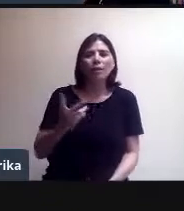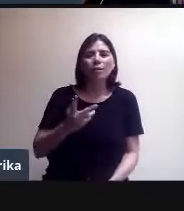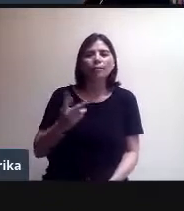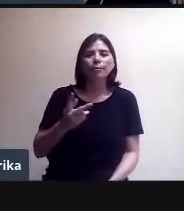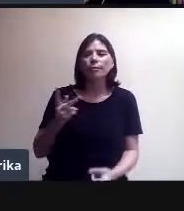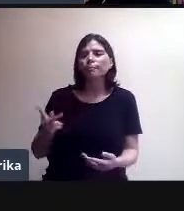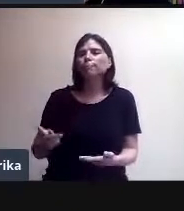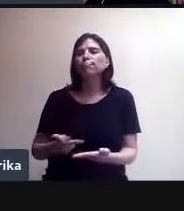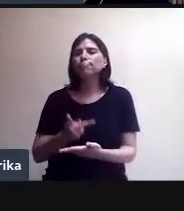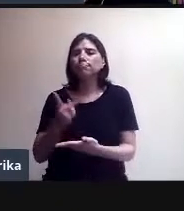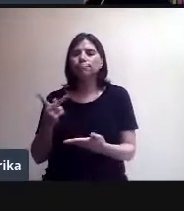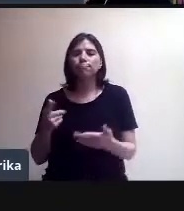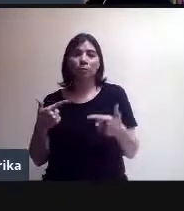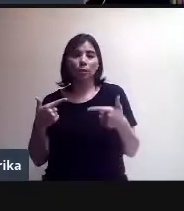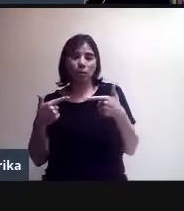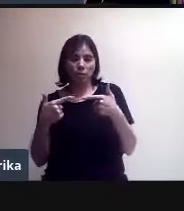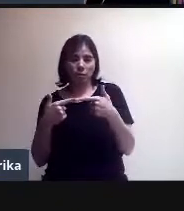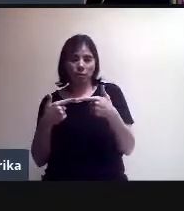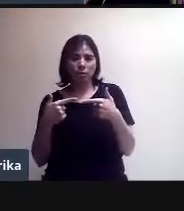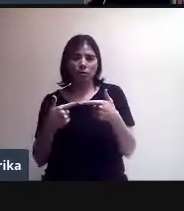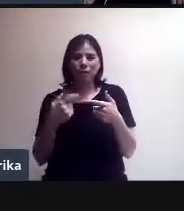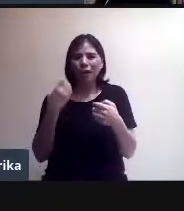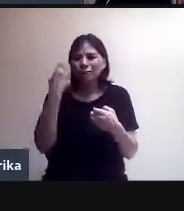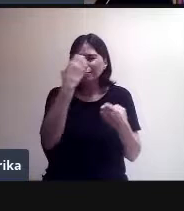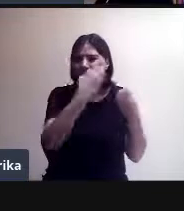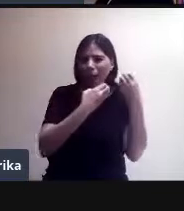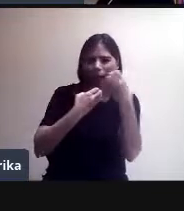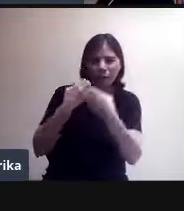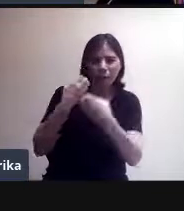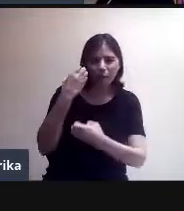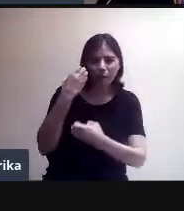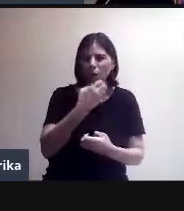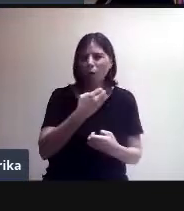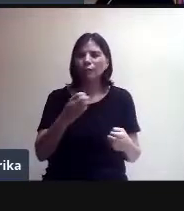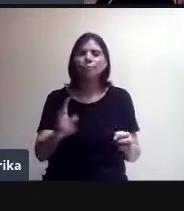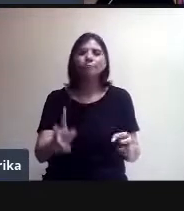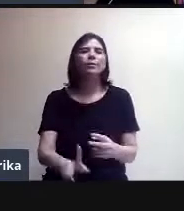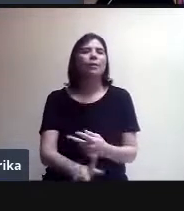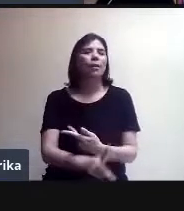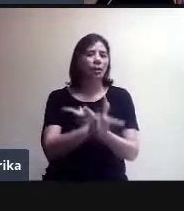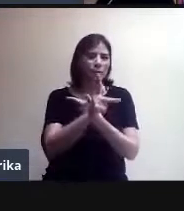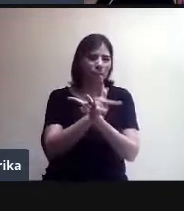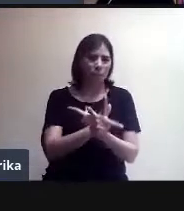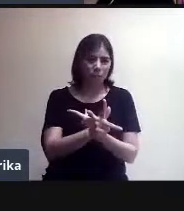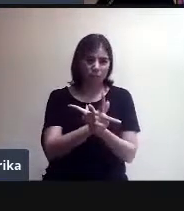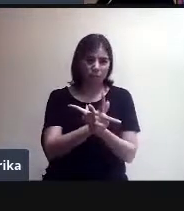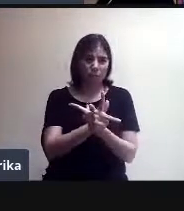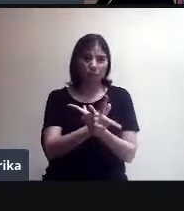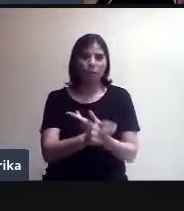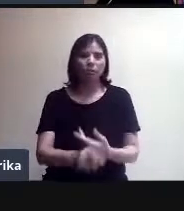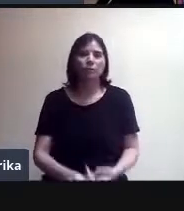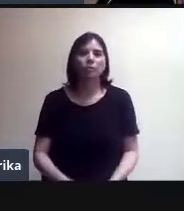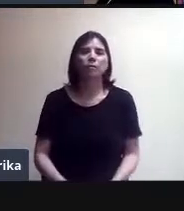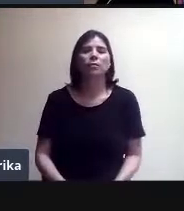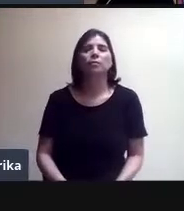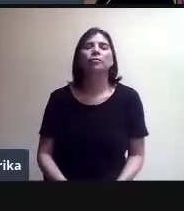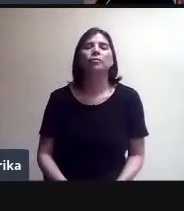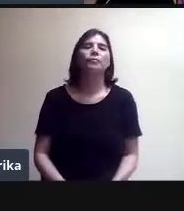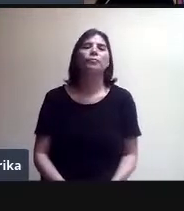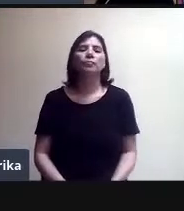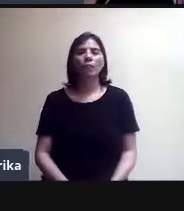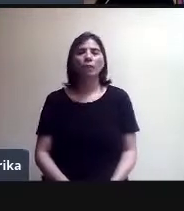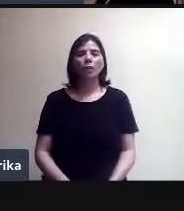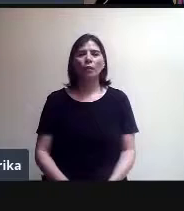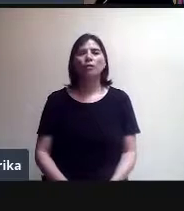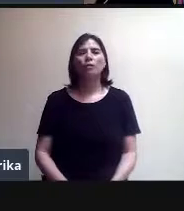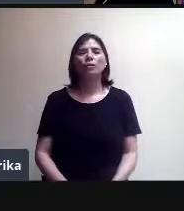para evaluar lo abordado o al menos para plantear algunos puntos importantes que queremos que los alumnos